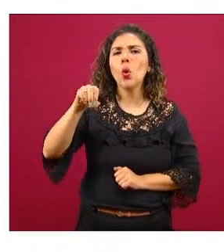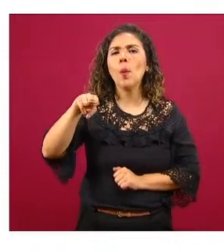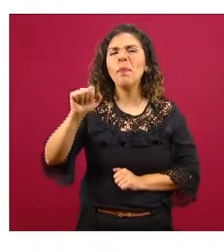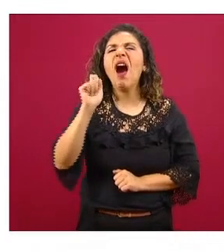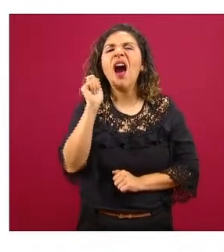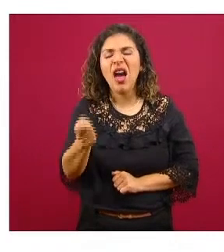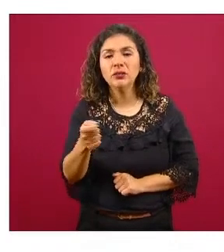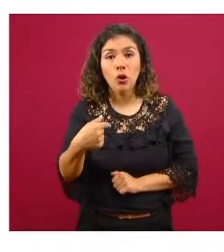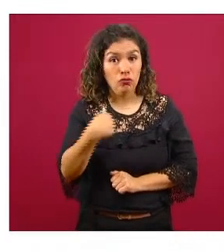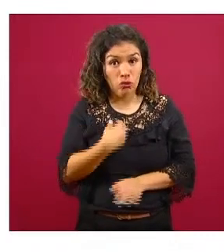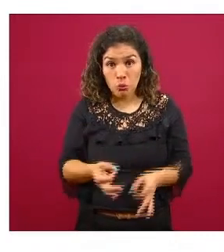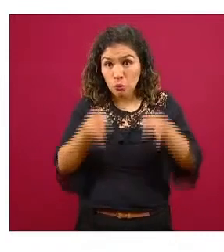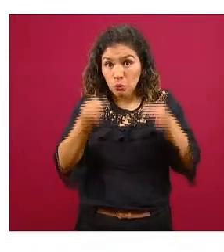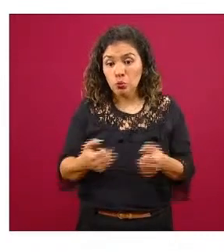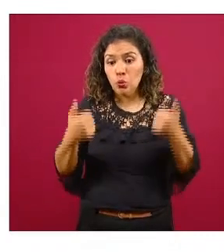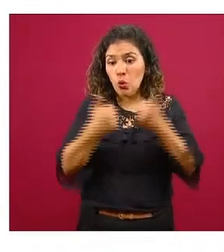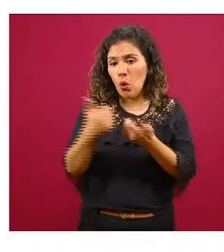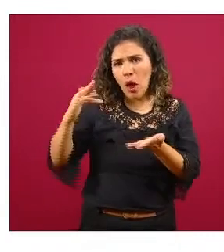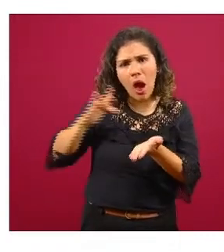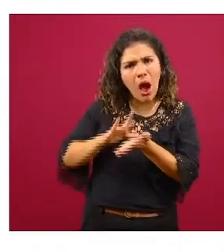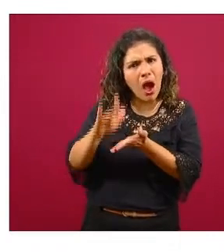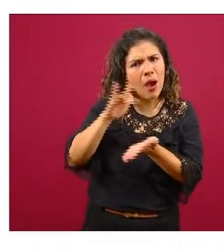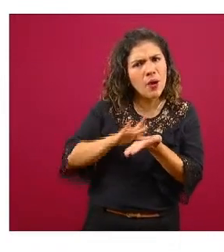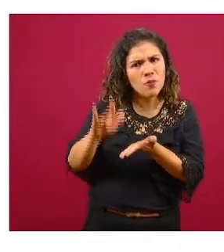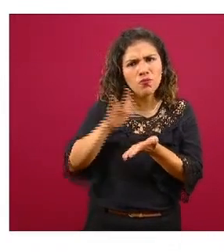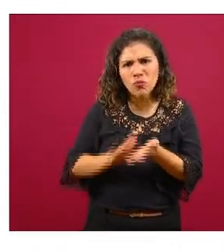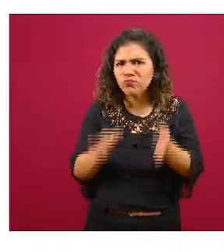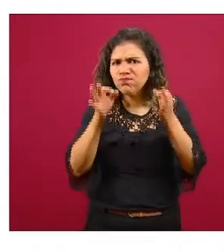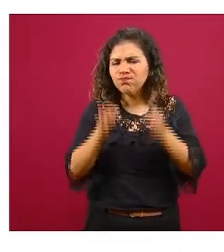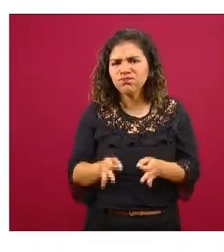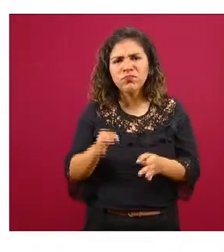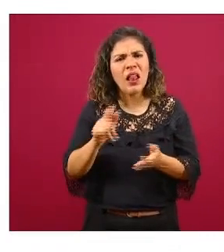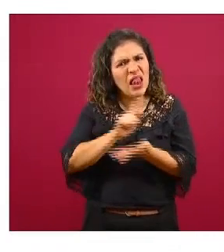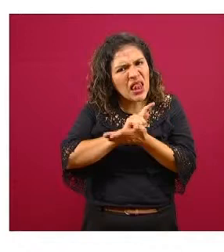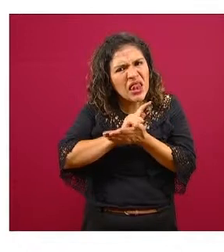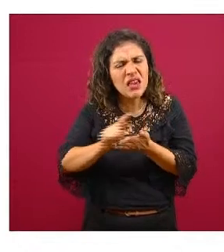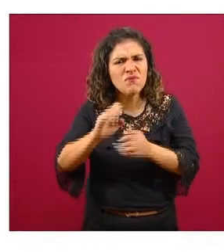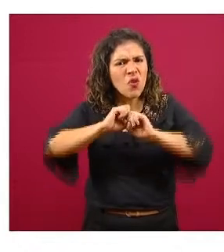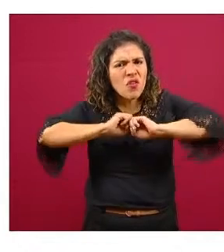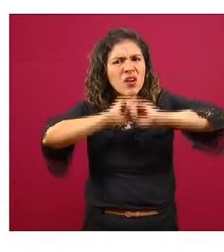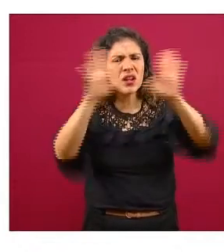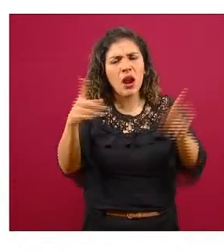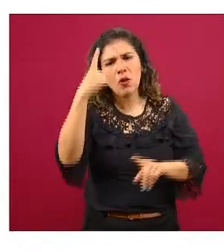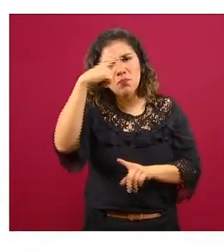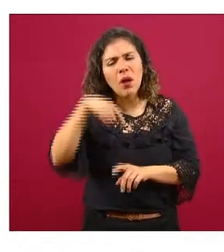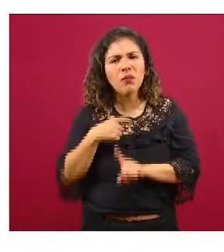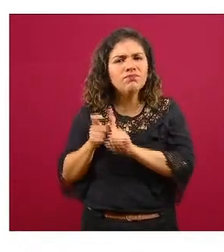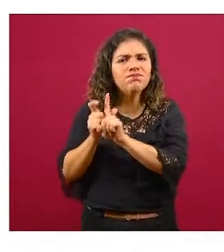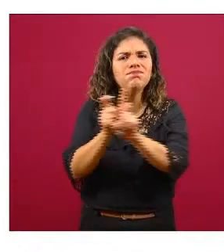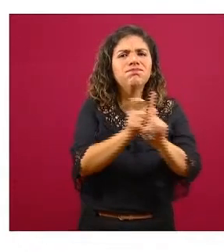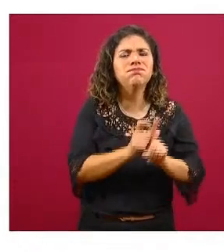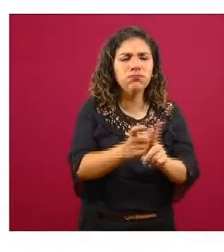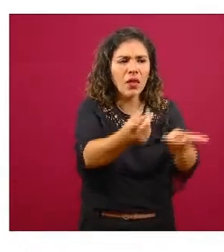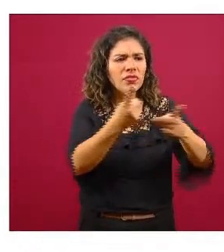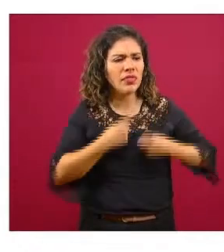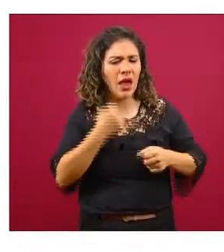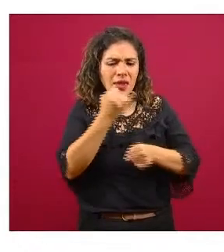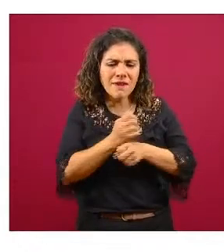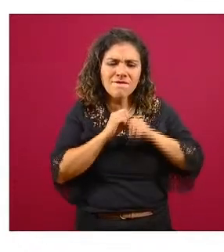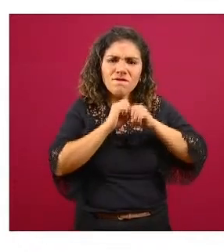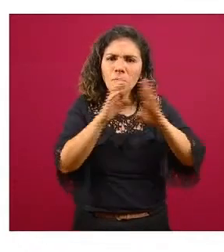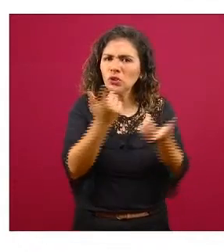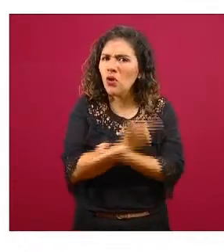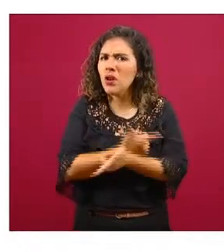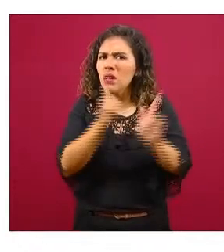realmente tuvimos el apoyo y toda la transparencia en que se nos diera el acceso a la información